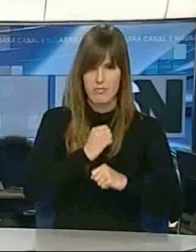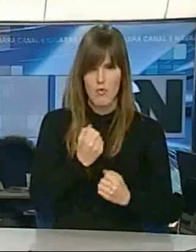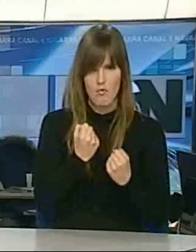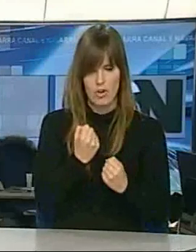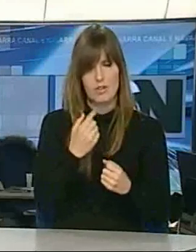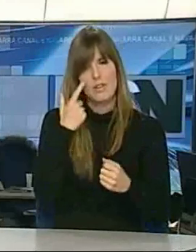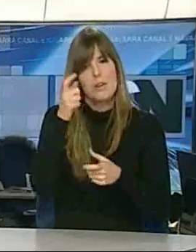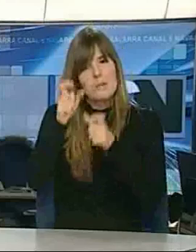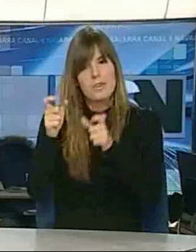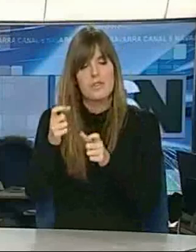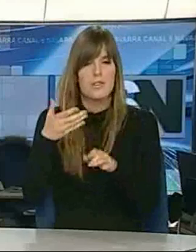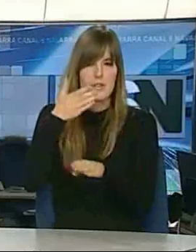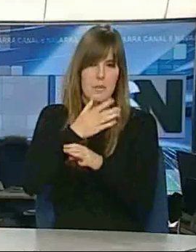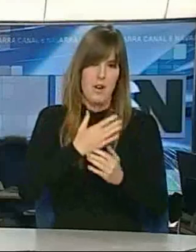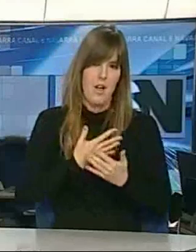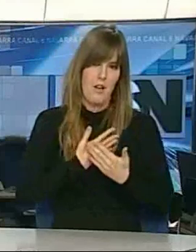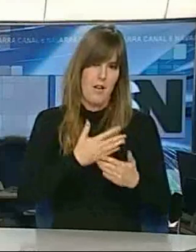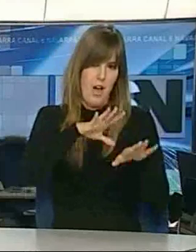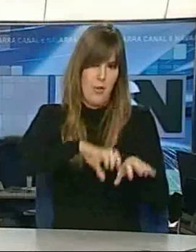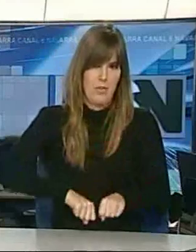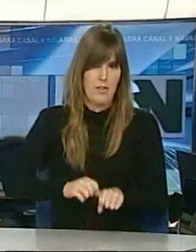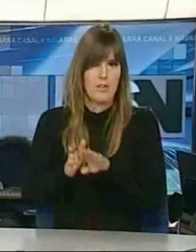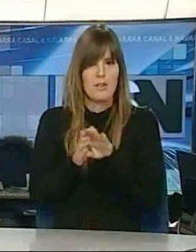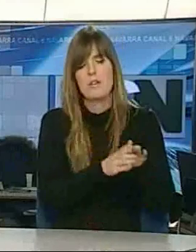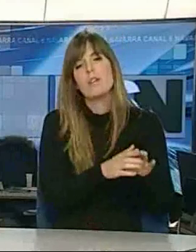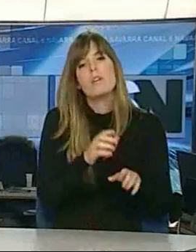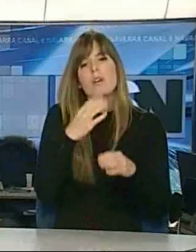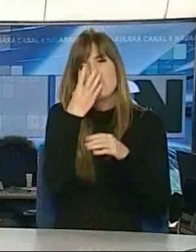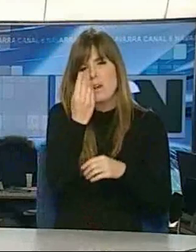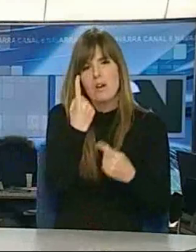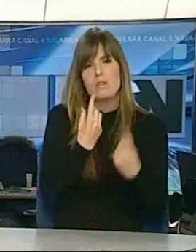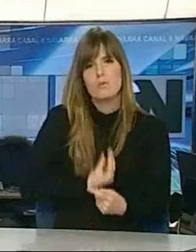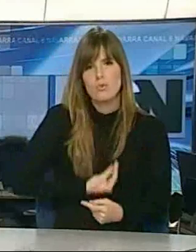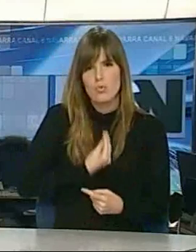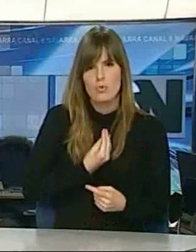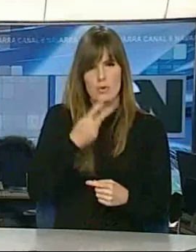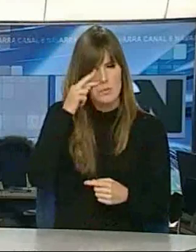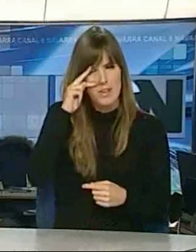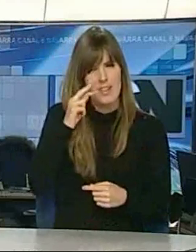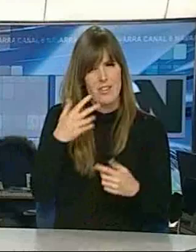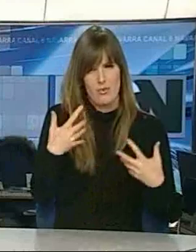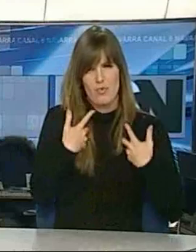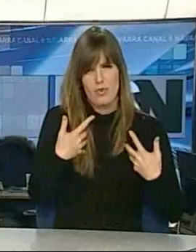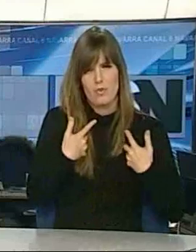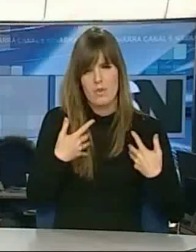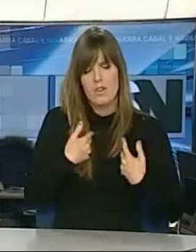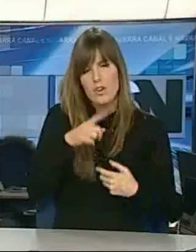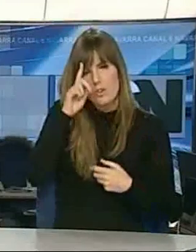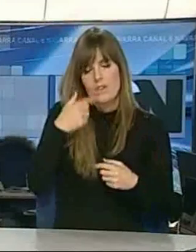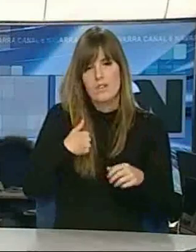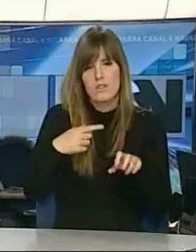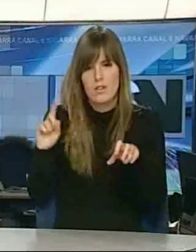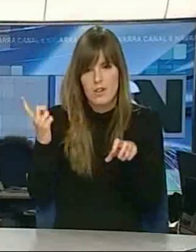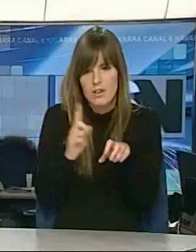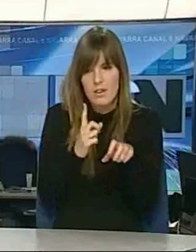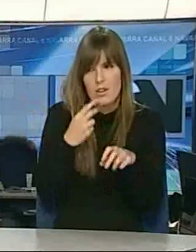espera de que alguien quiera adoptarles. Pues están asustados, doloridos, han tenido malas experiencias, no distinguen que tú vas para ayudarle